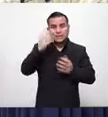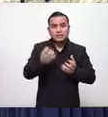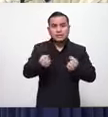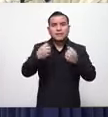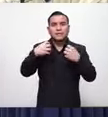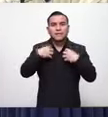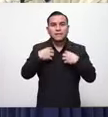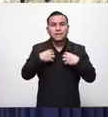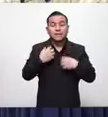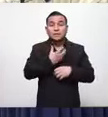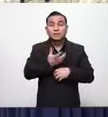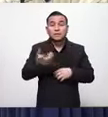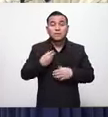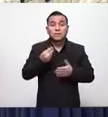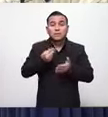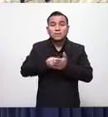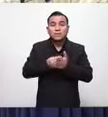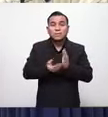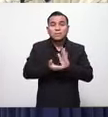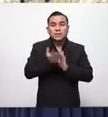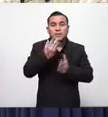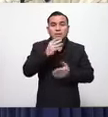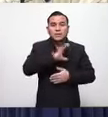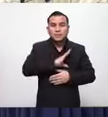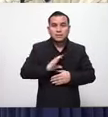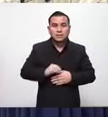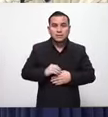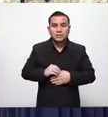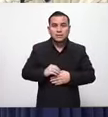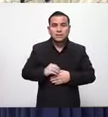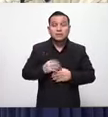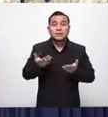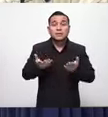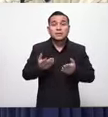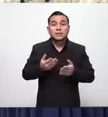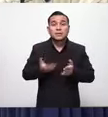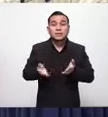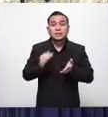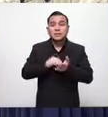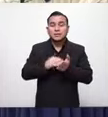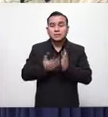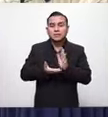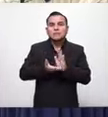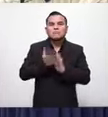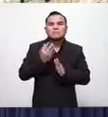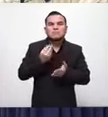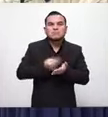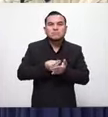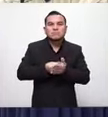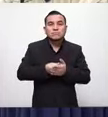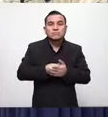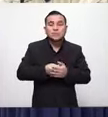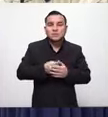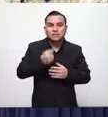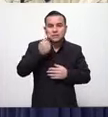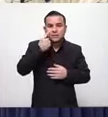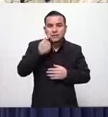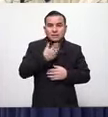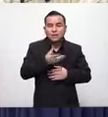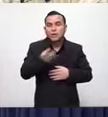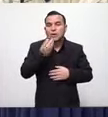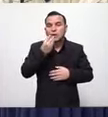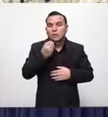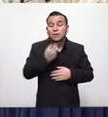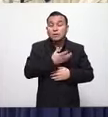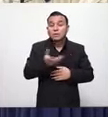vidas y salvar la economía del país porque de que sirve reactivar la economía si no va haber gente para comer